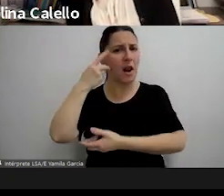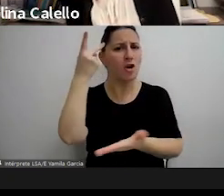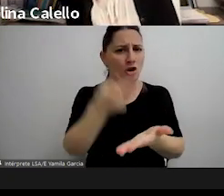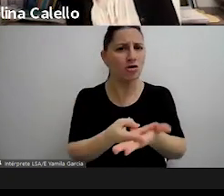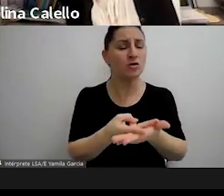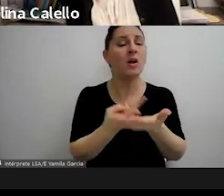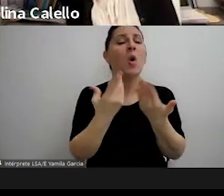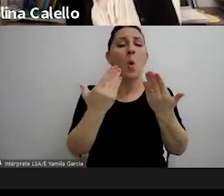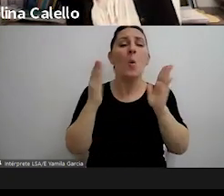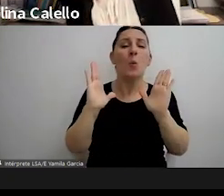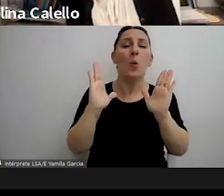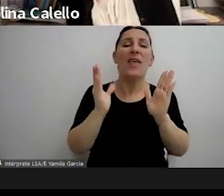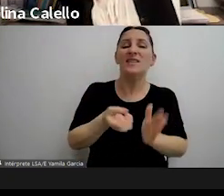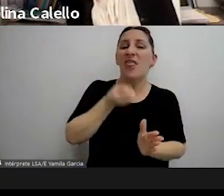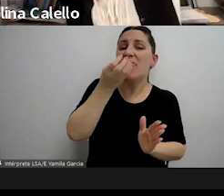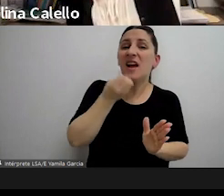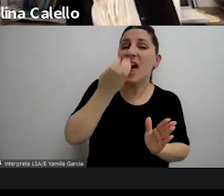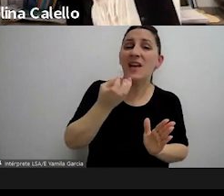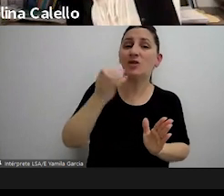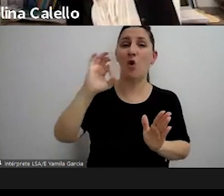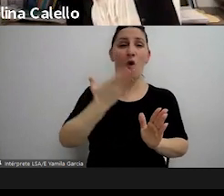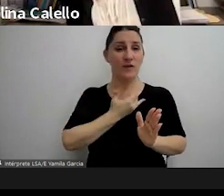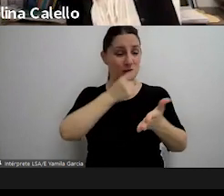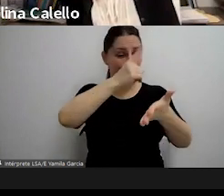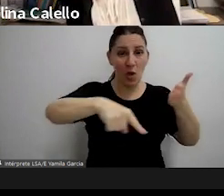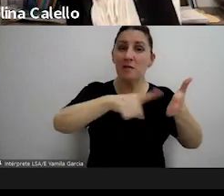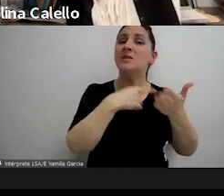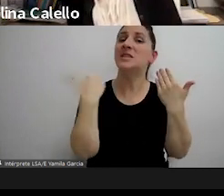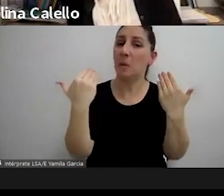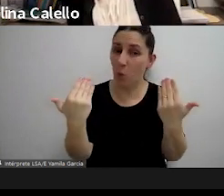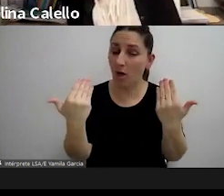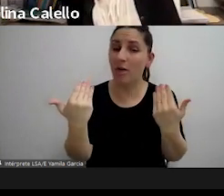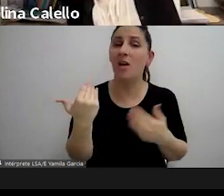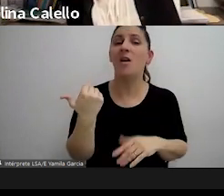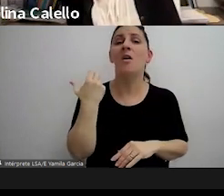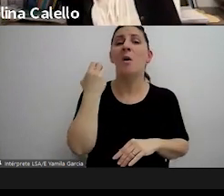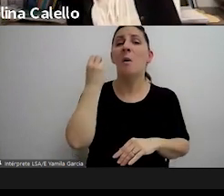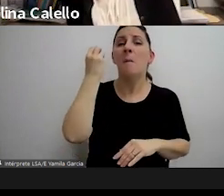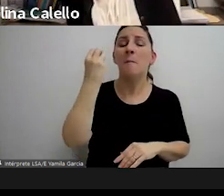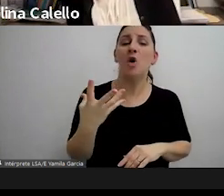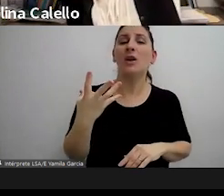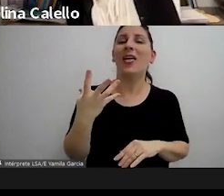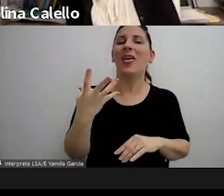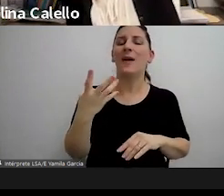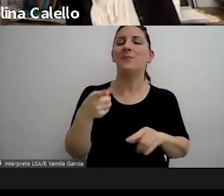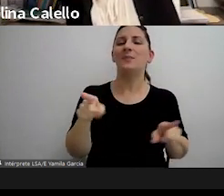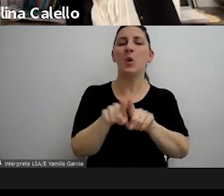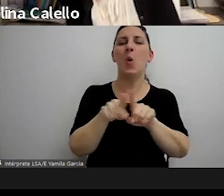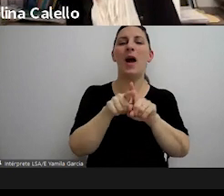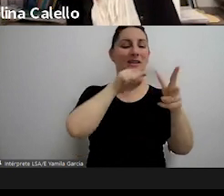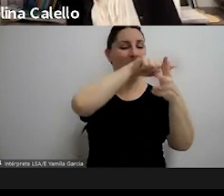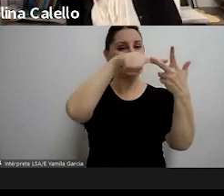posible esta declaración de oficio de la nulidad porque no se viola la división